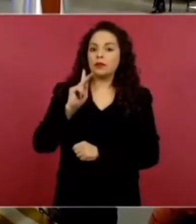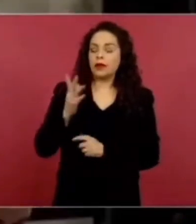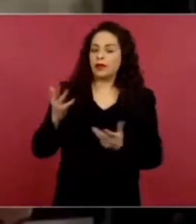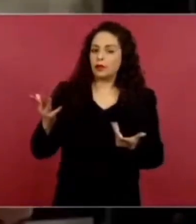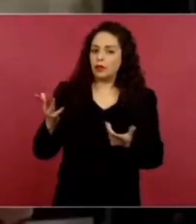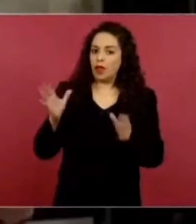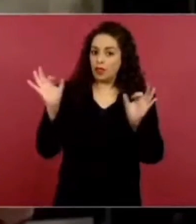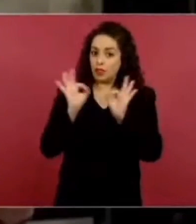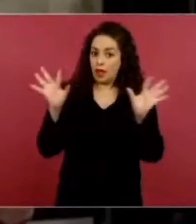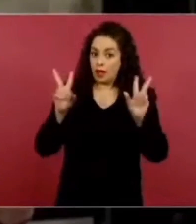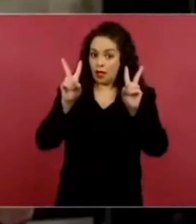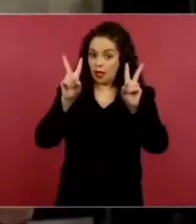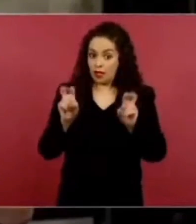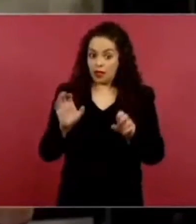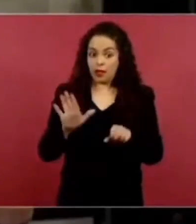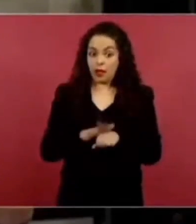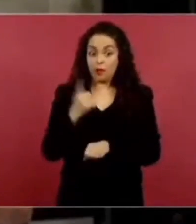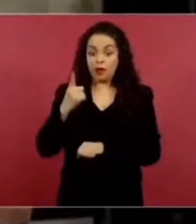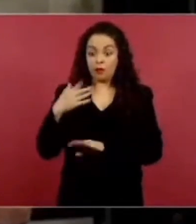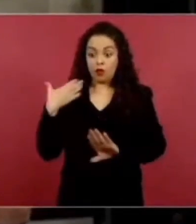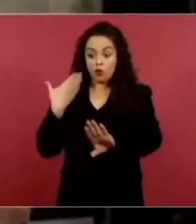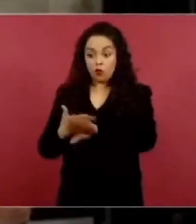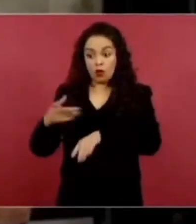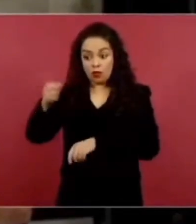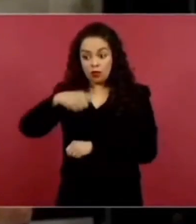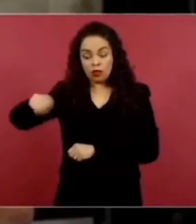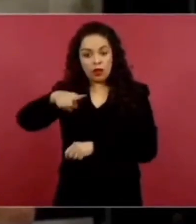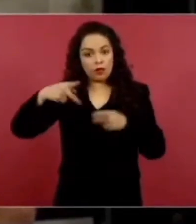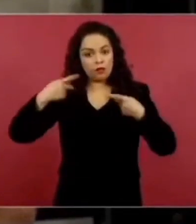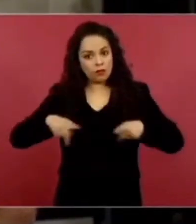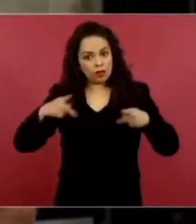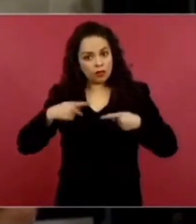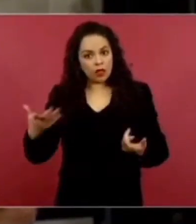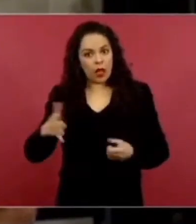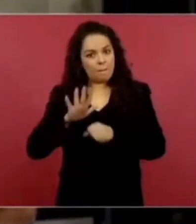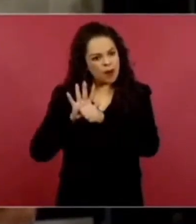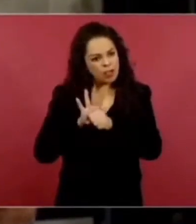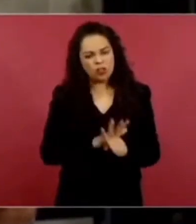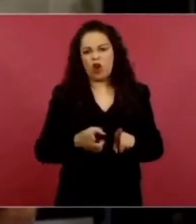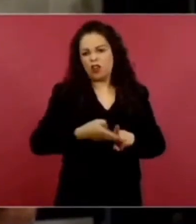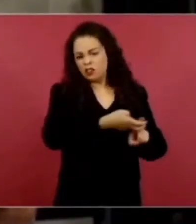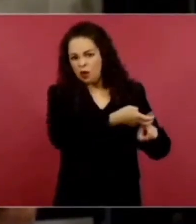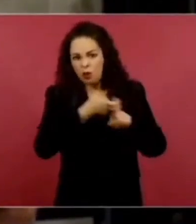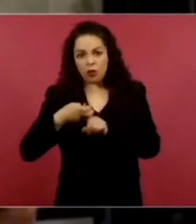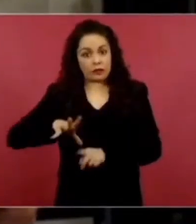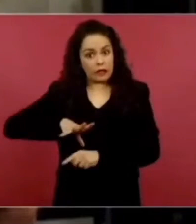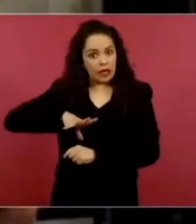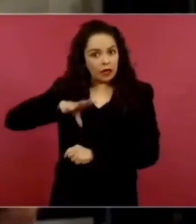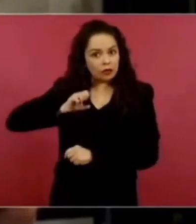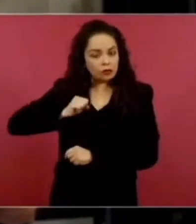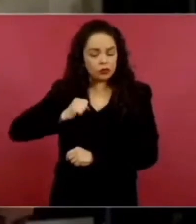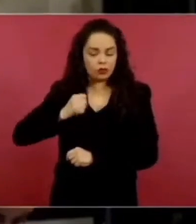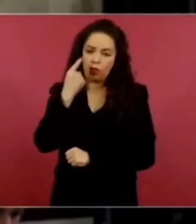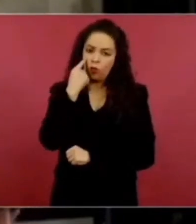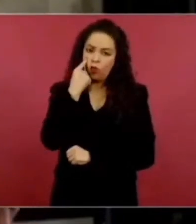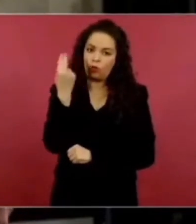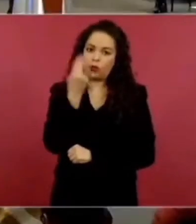cuando está siendo atacada o secuestrada o presionada y esa es me parece que un hilo